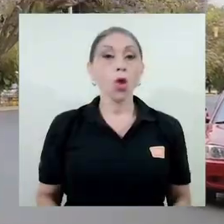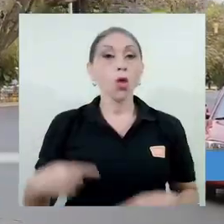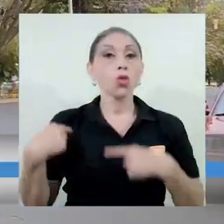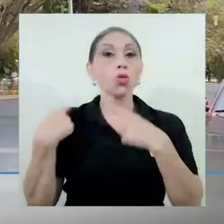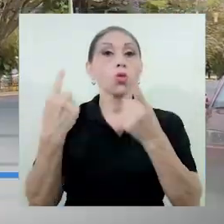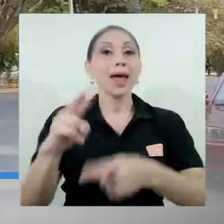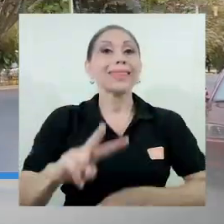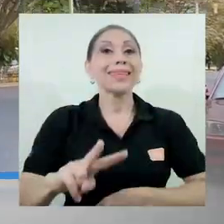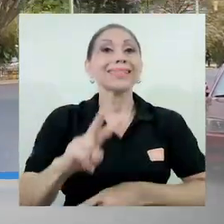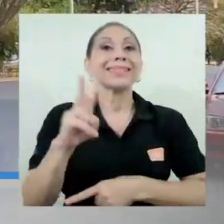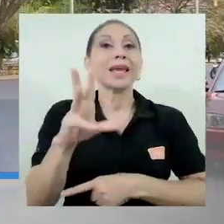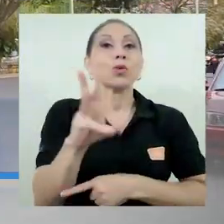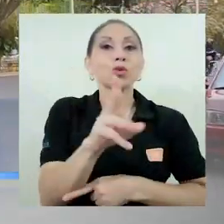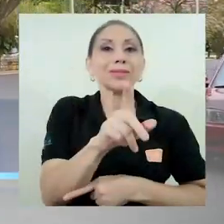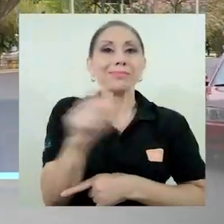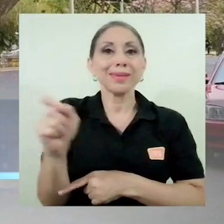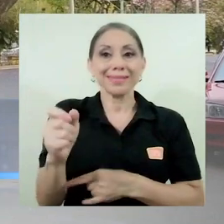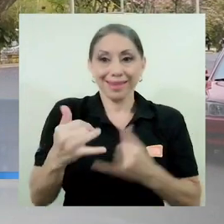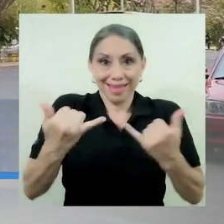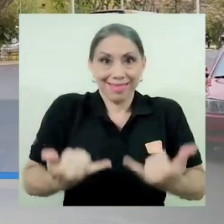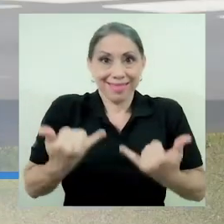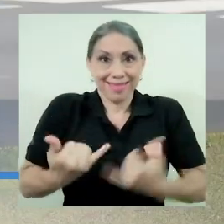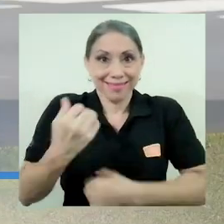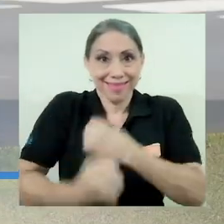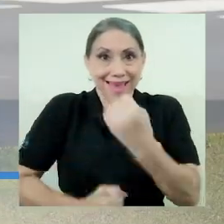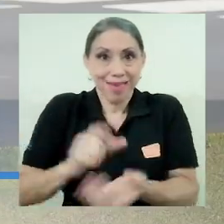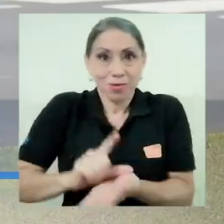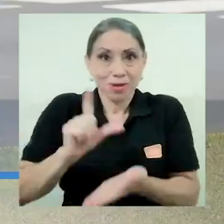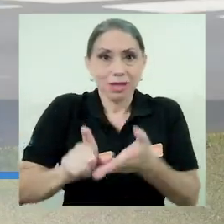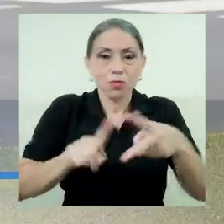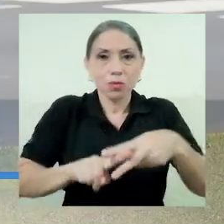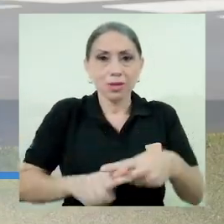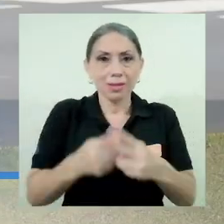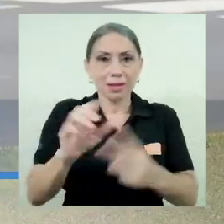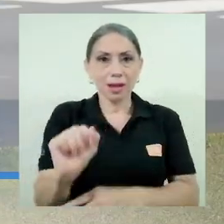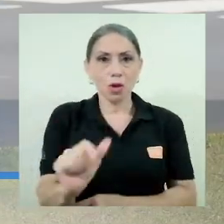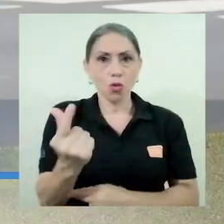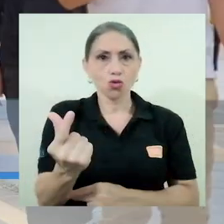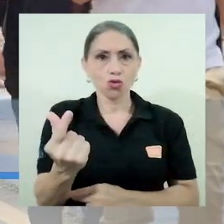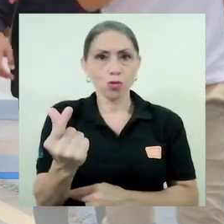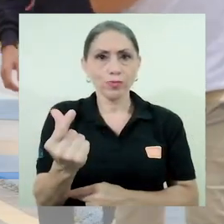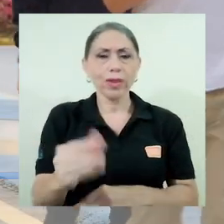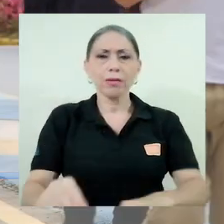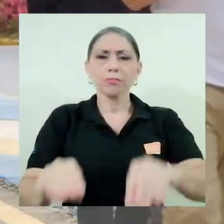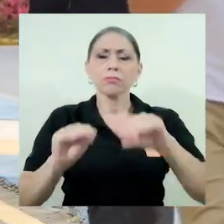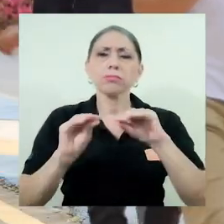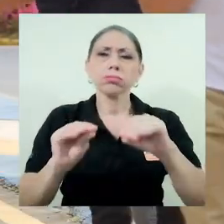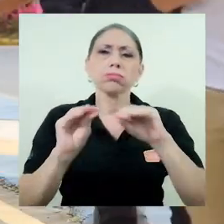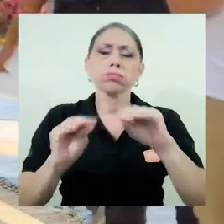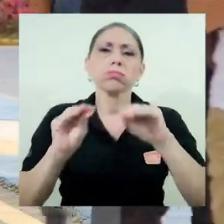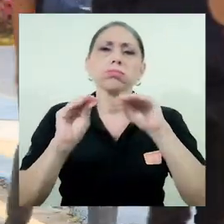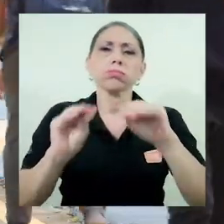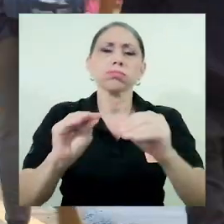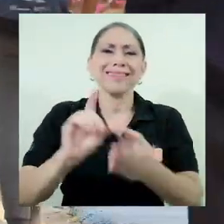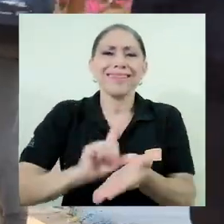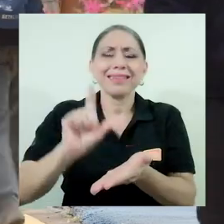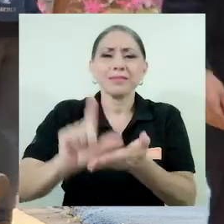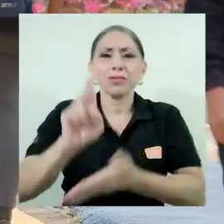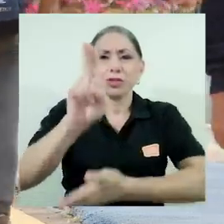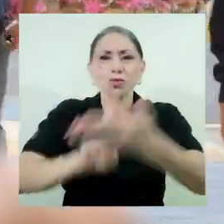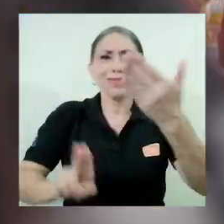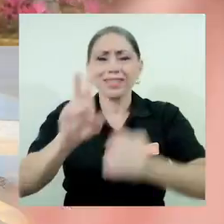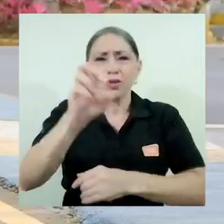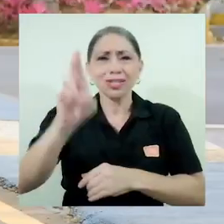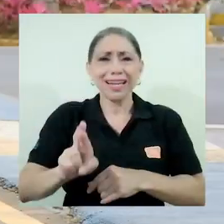Durante el segundo ciclo del presente año lectivo, que iniciará en el mes de agosto, las lecciones en la Universidad de Costa Rica